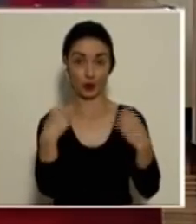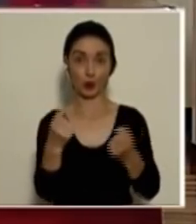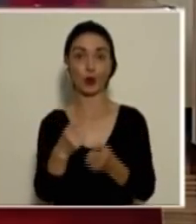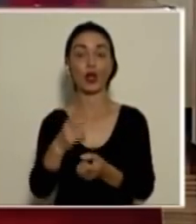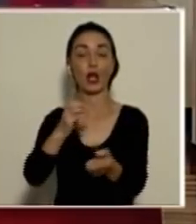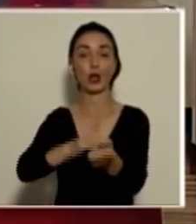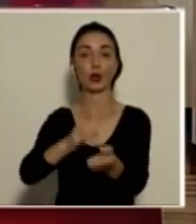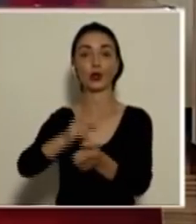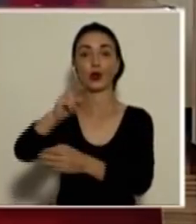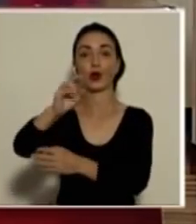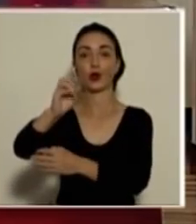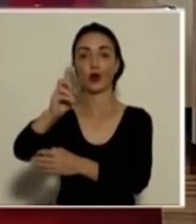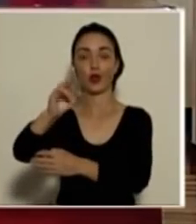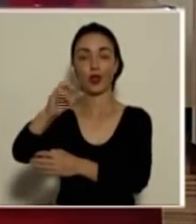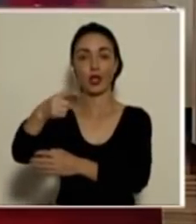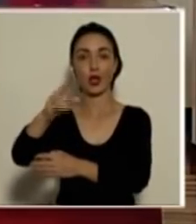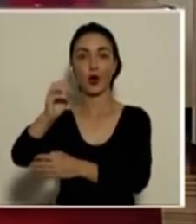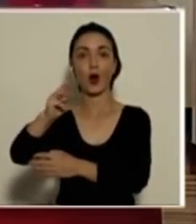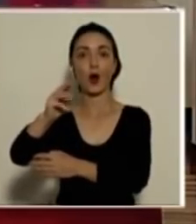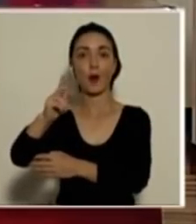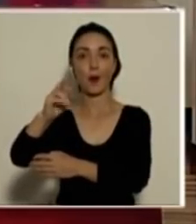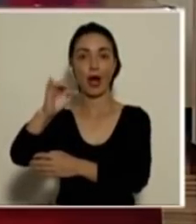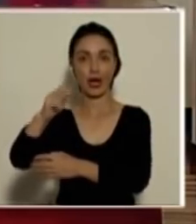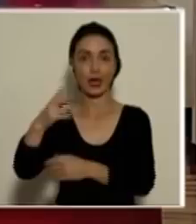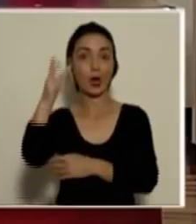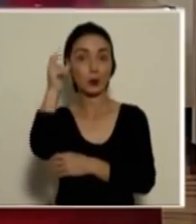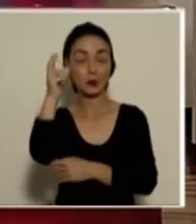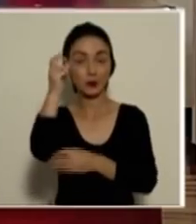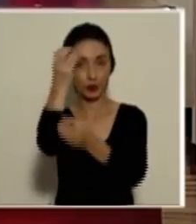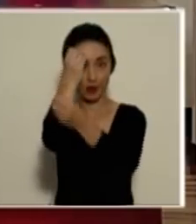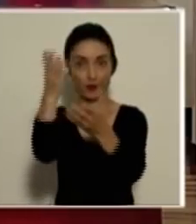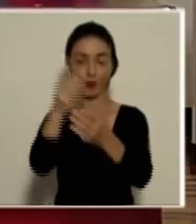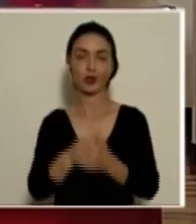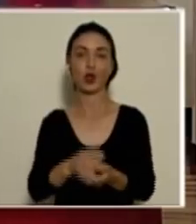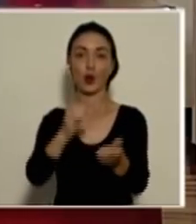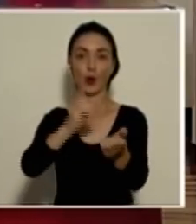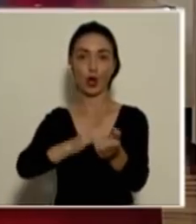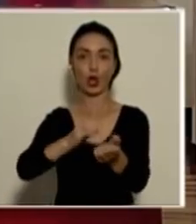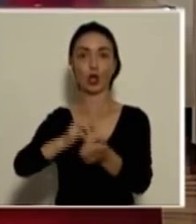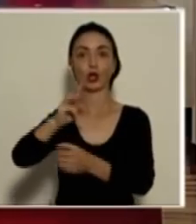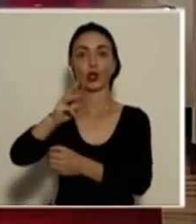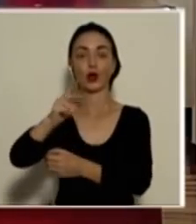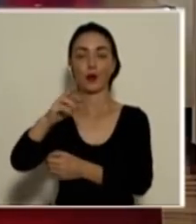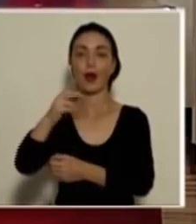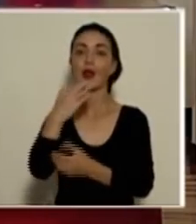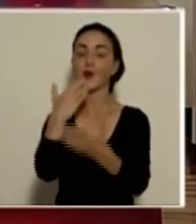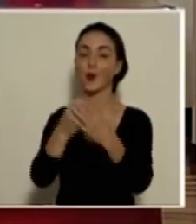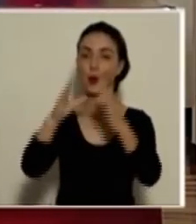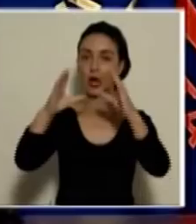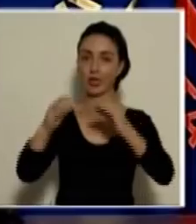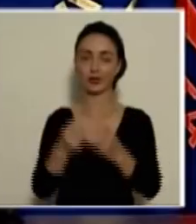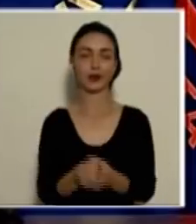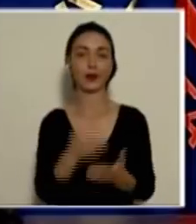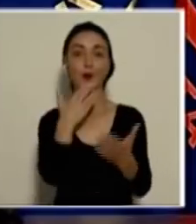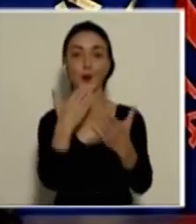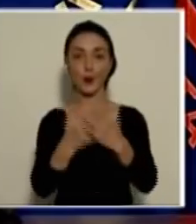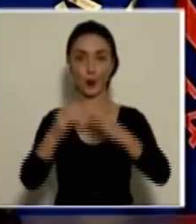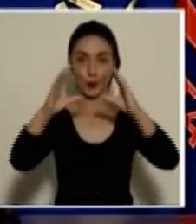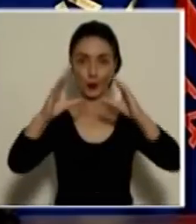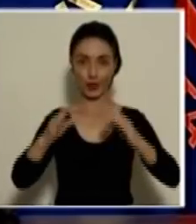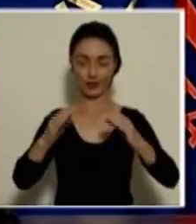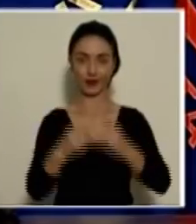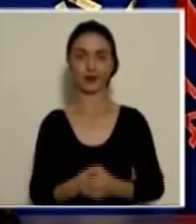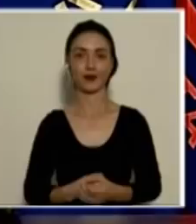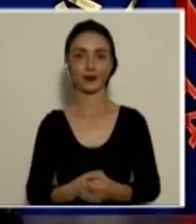Rodrigo Marín. Vamos a escuchar el reporte epidemiológico por parte del doctor Marín. Muy buenas tardes. Buenas tardes.